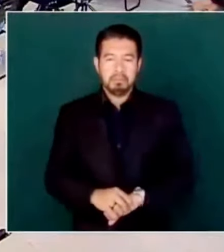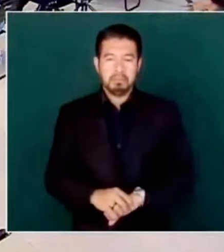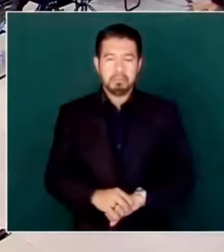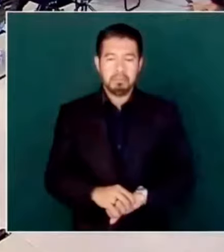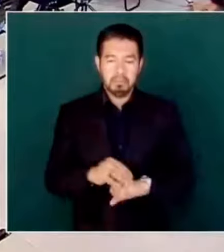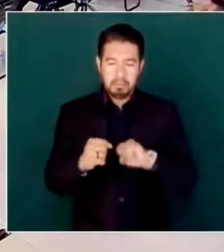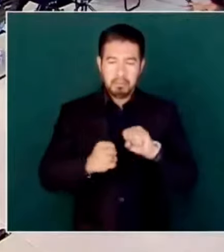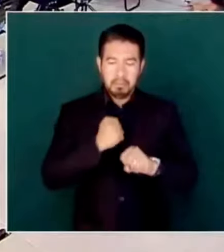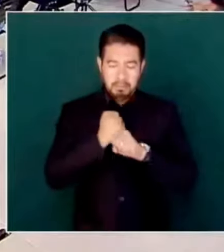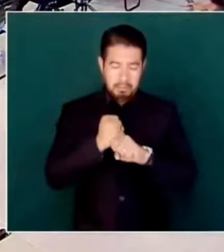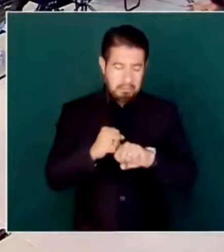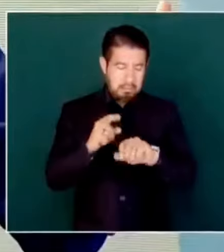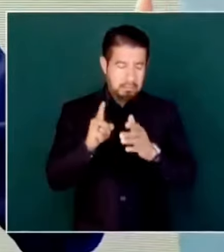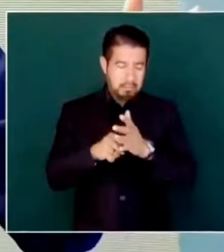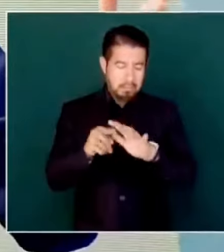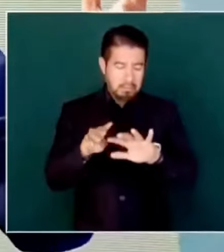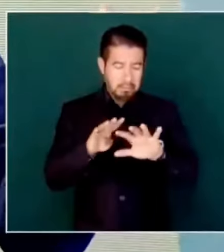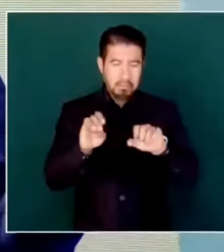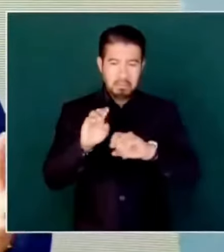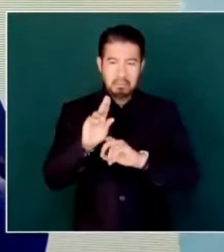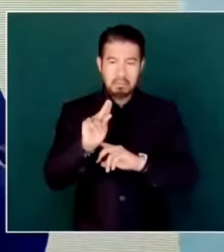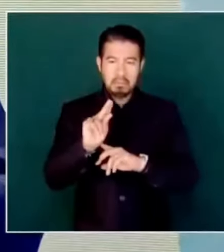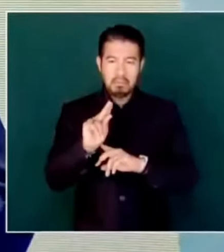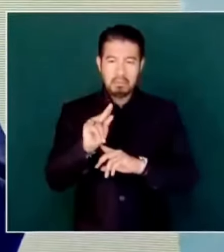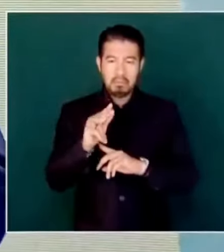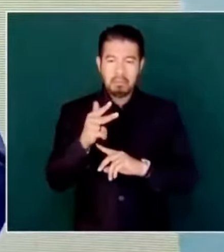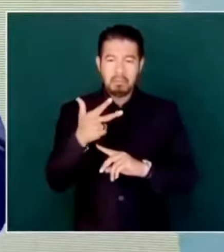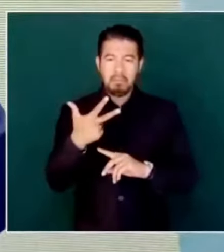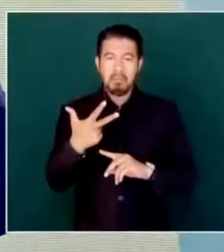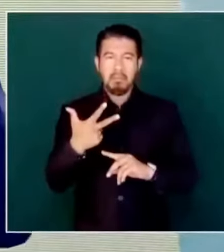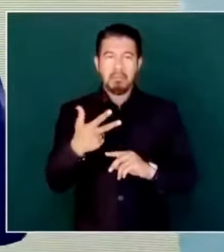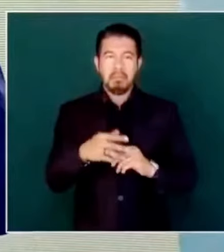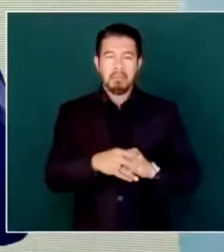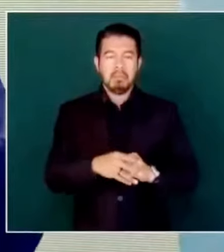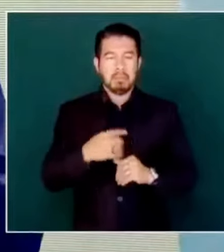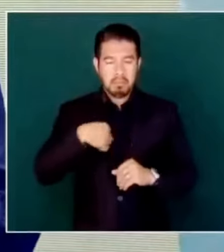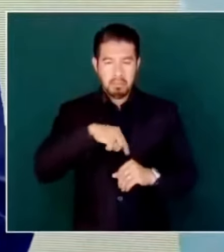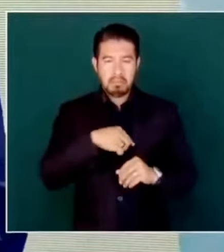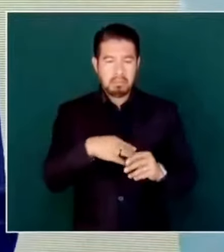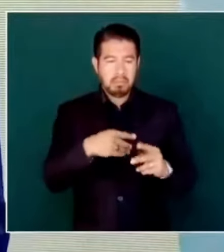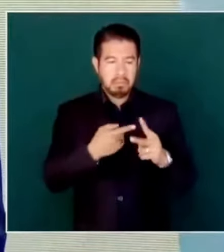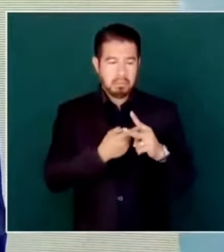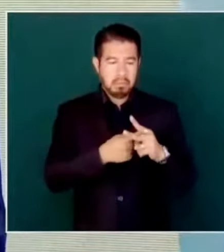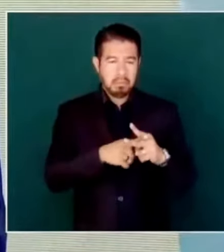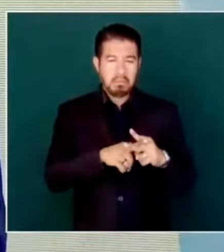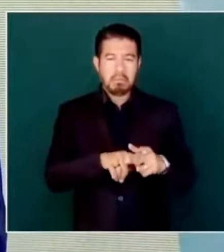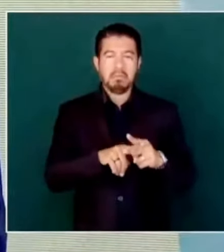88 a manifestarnos